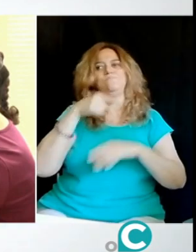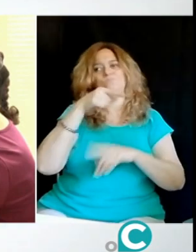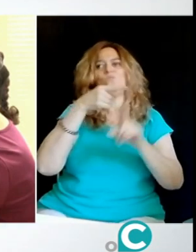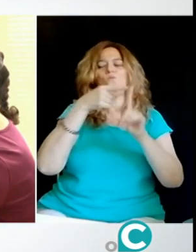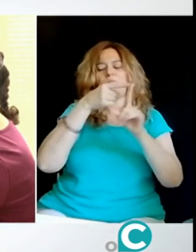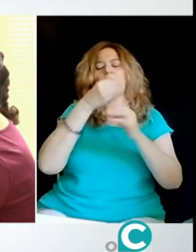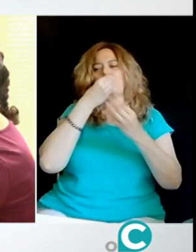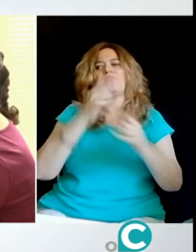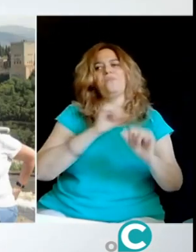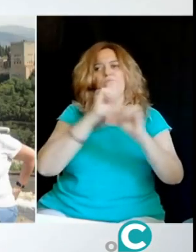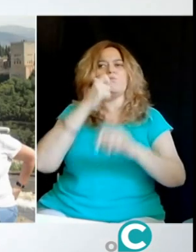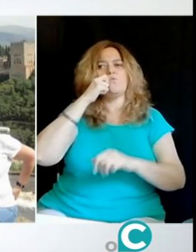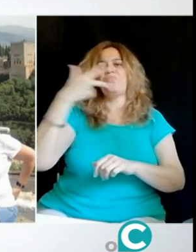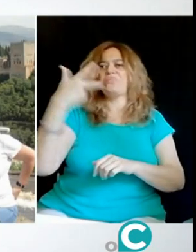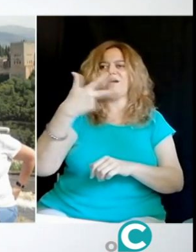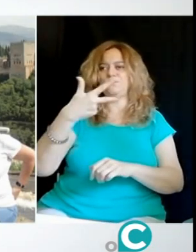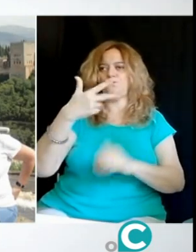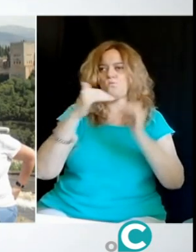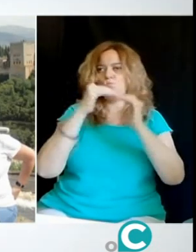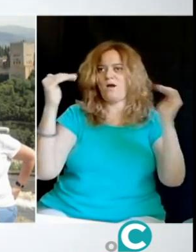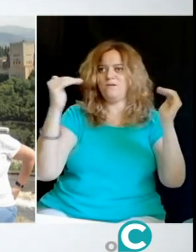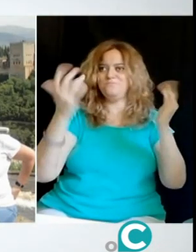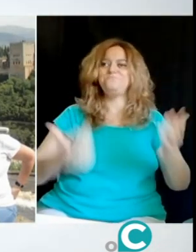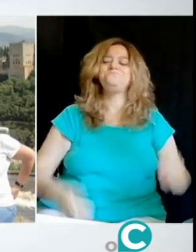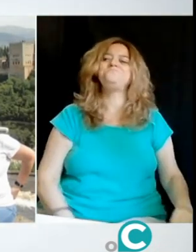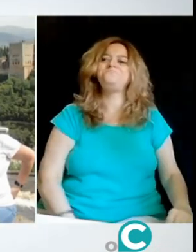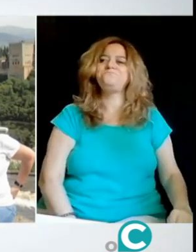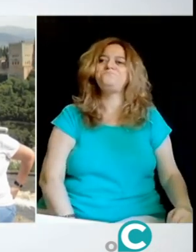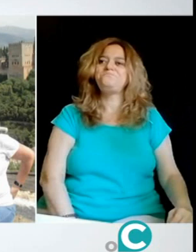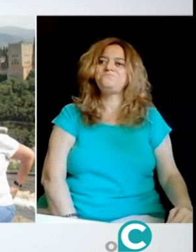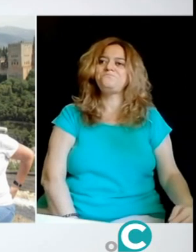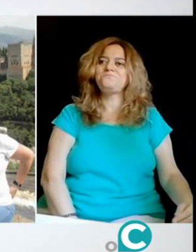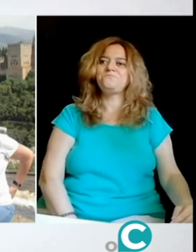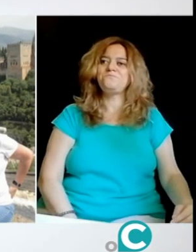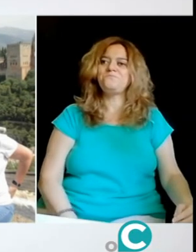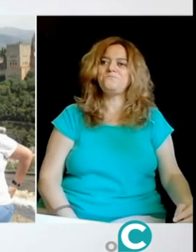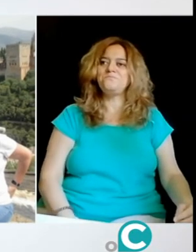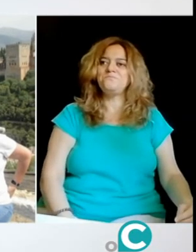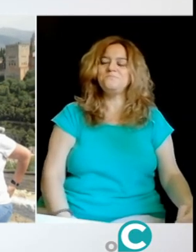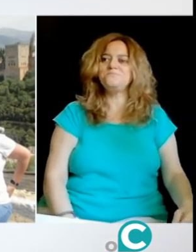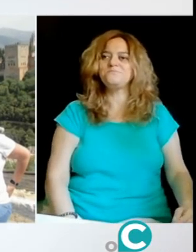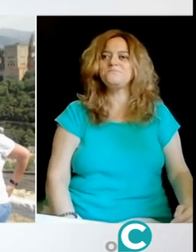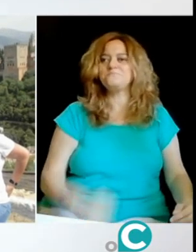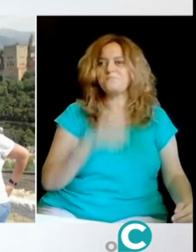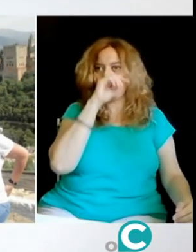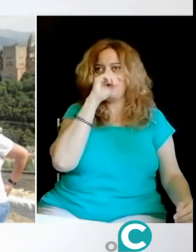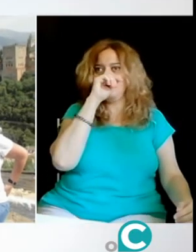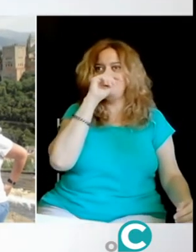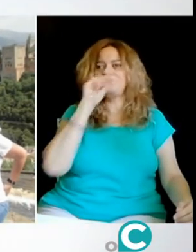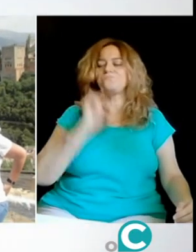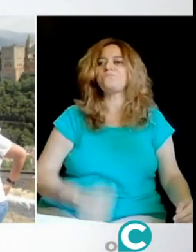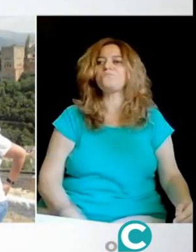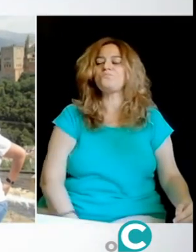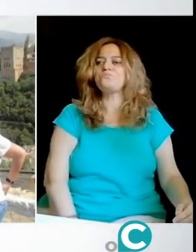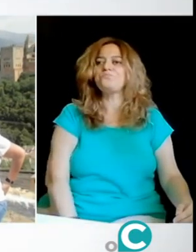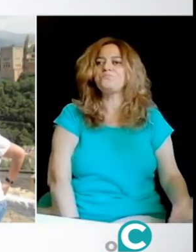pues, tenemos más o menos personal contratado. Entonces, lo que siempre contamos es con los guías de intérpretes y mediadores que